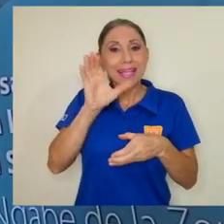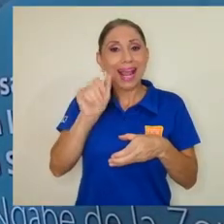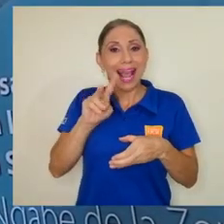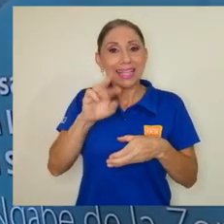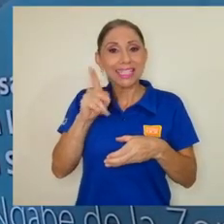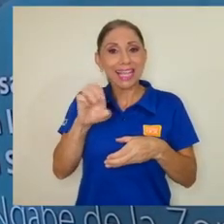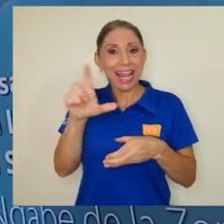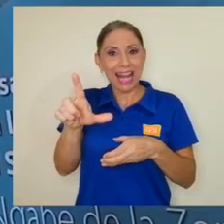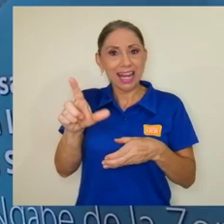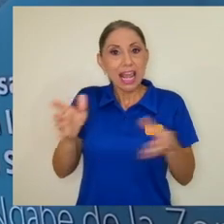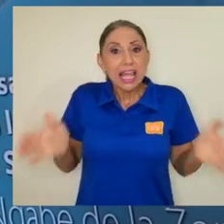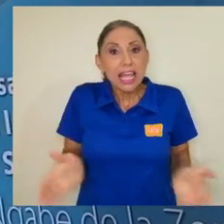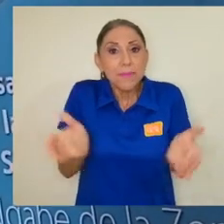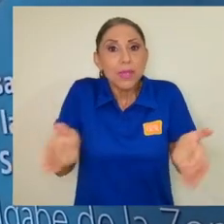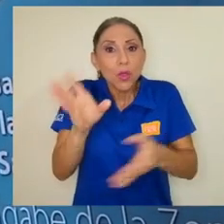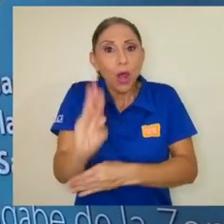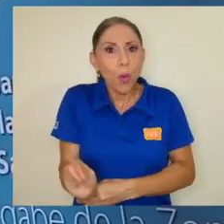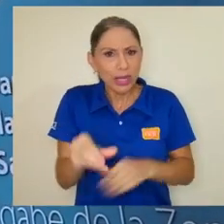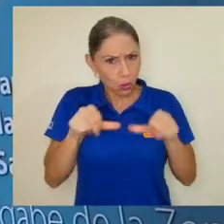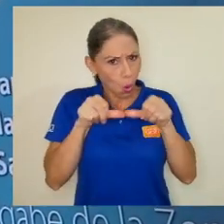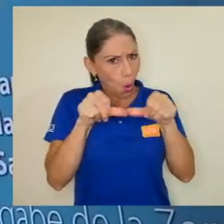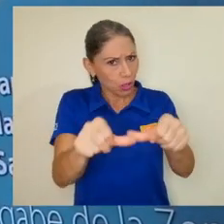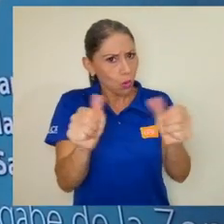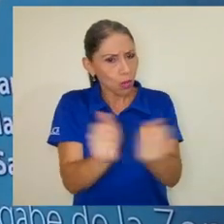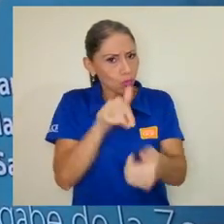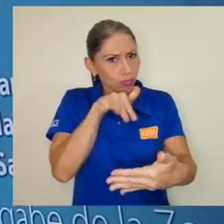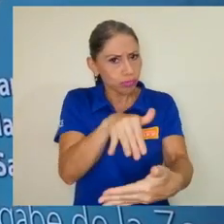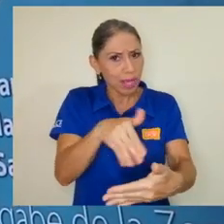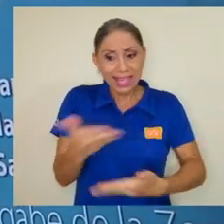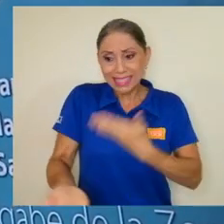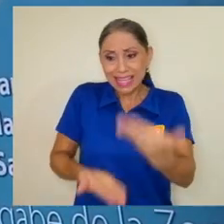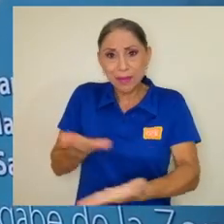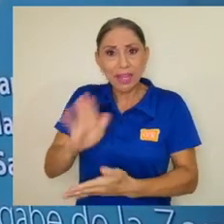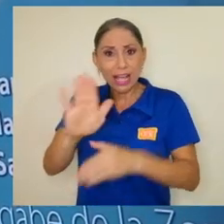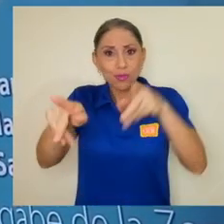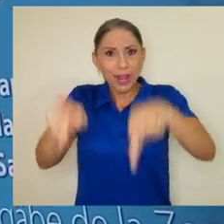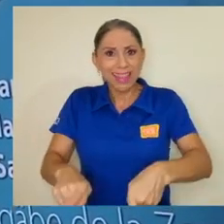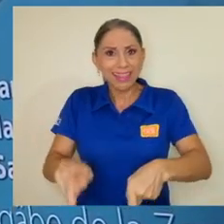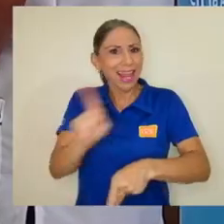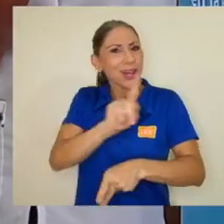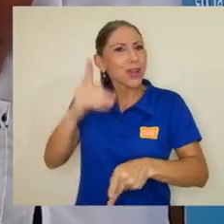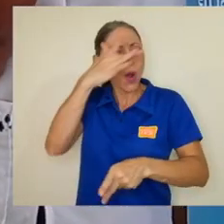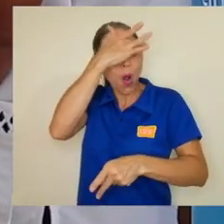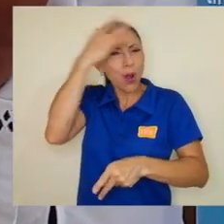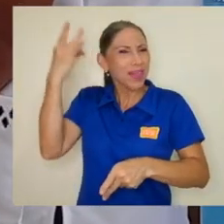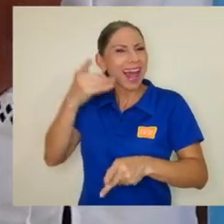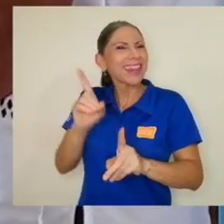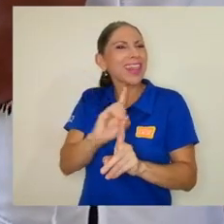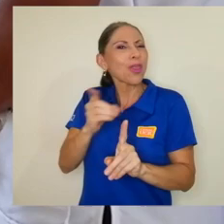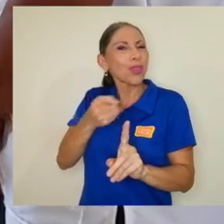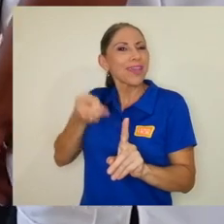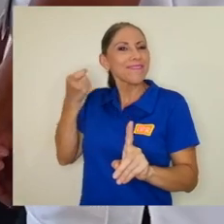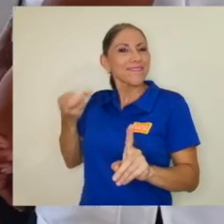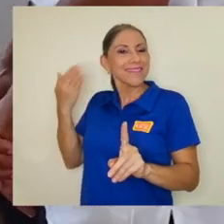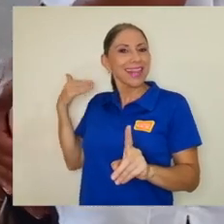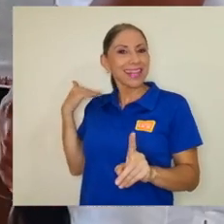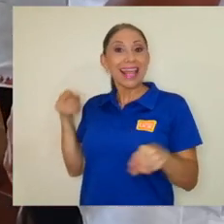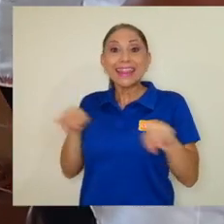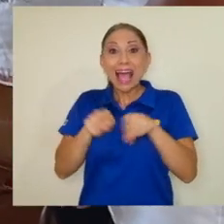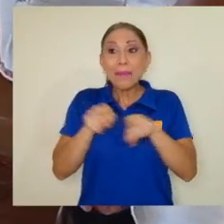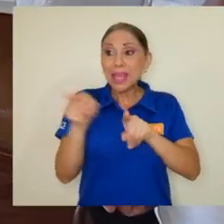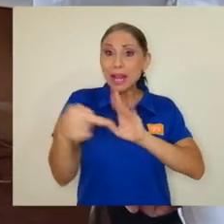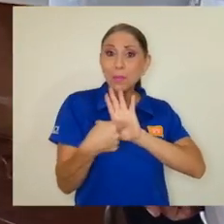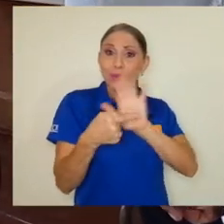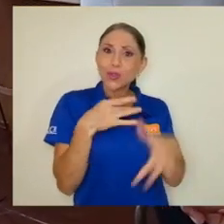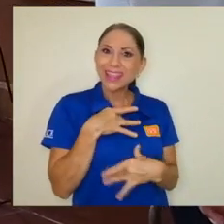instó a los jóvenes a continuar con su preparación, servir a su gente y no olvidar sus raíces. Adicionalmente, expresó su interés por